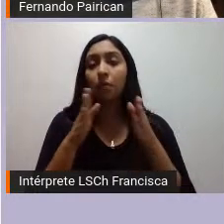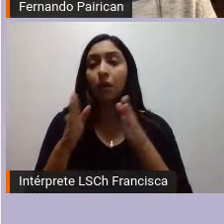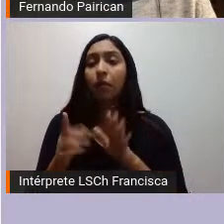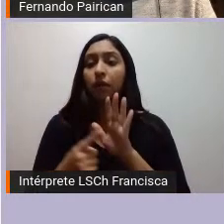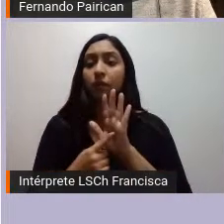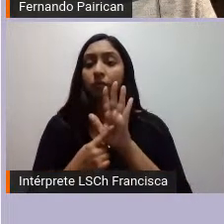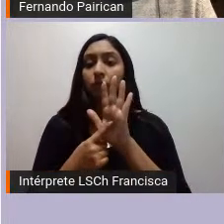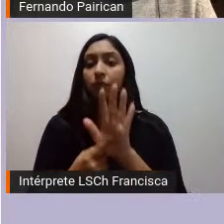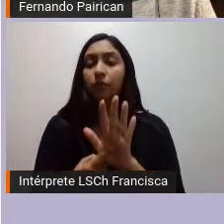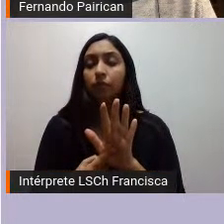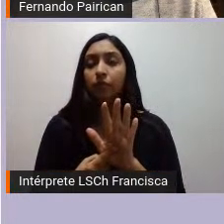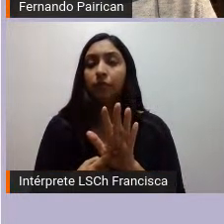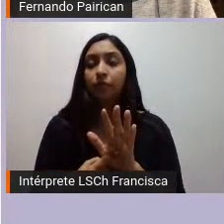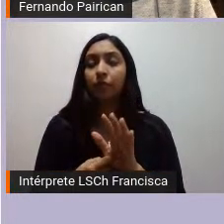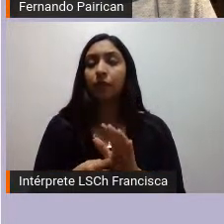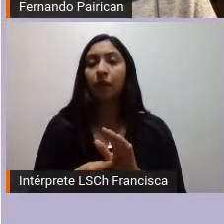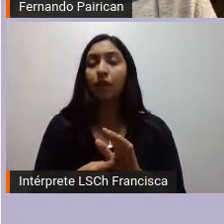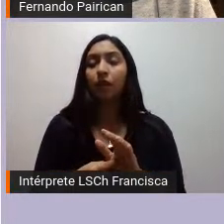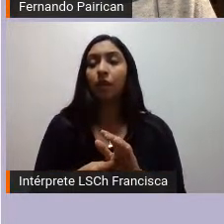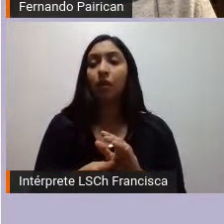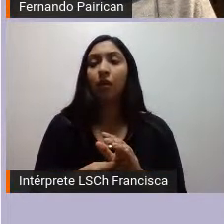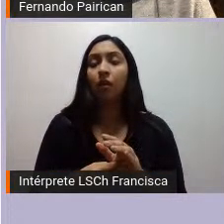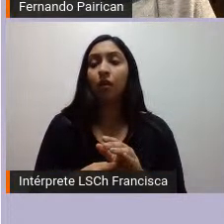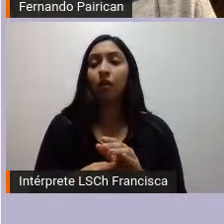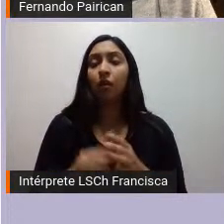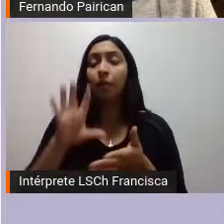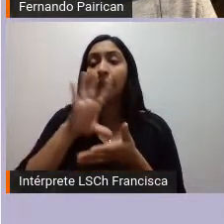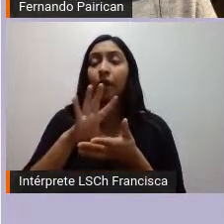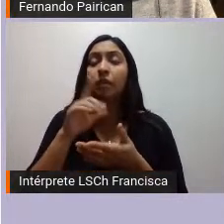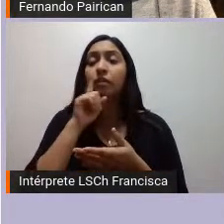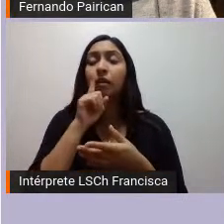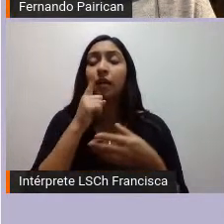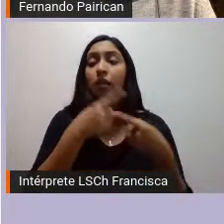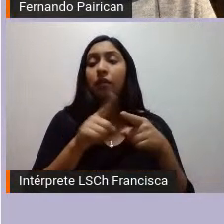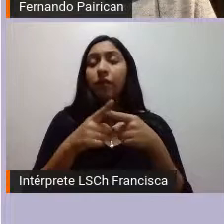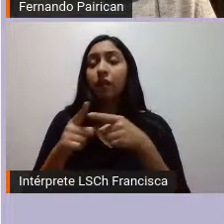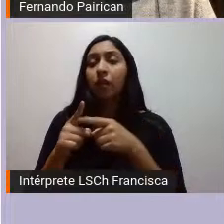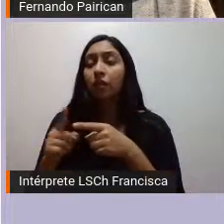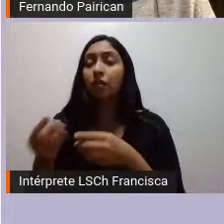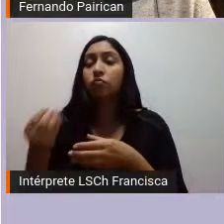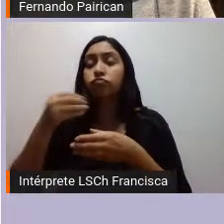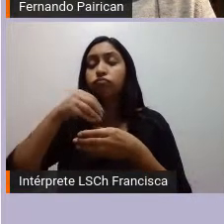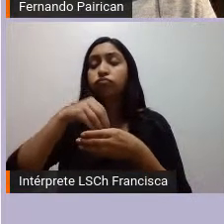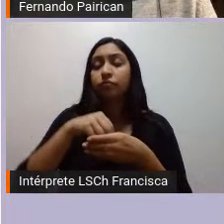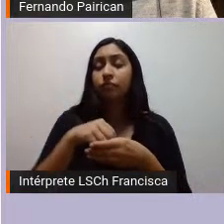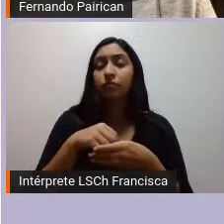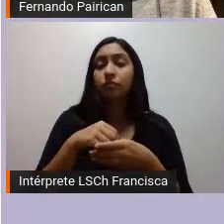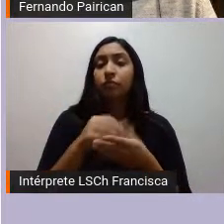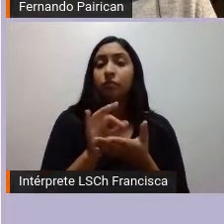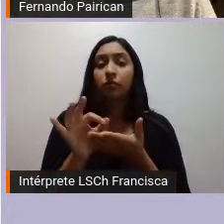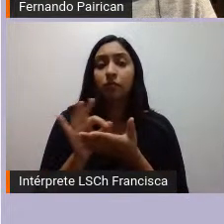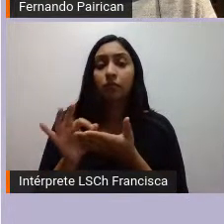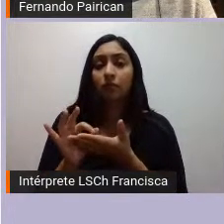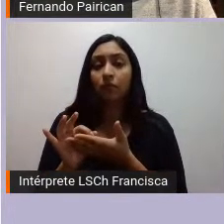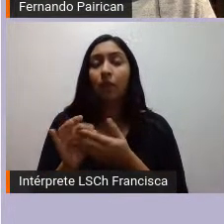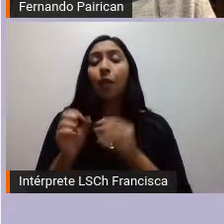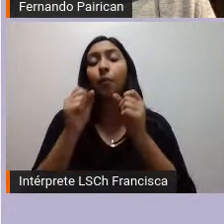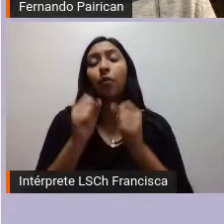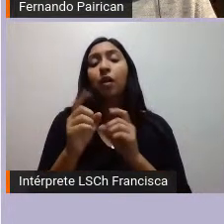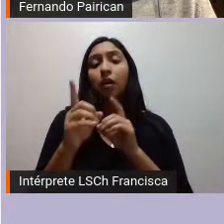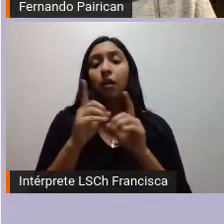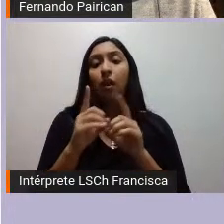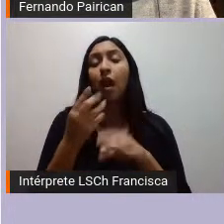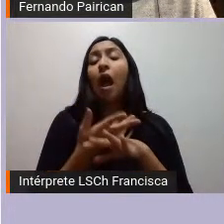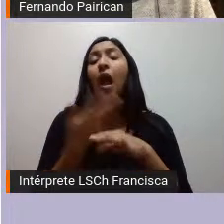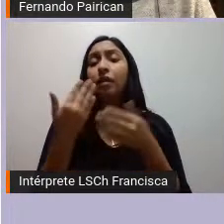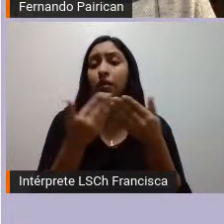es que la plurinacionalidad surge como un camino para poder dialogar estudios sobre la plurinacionalidad hay Alberto Acosta que vino a